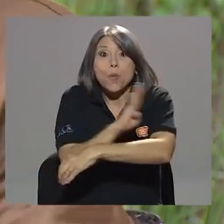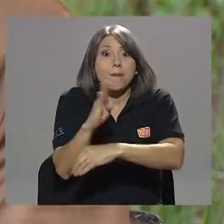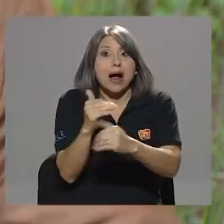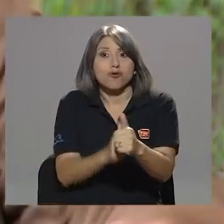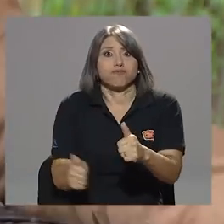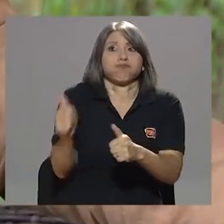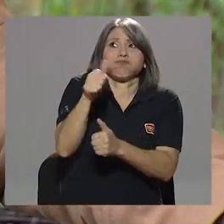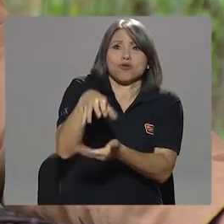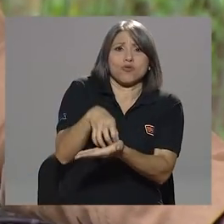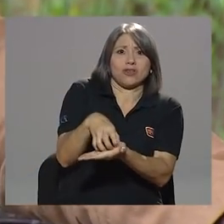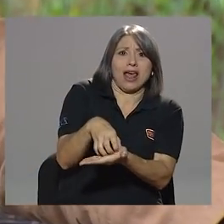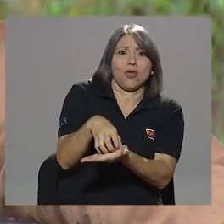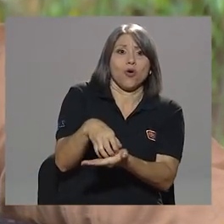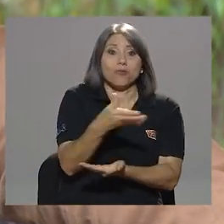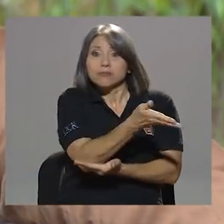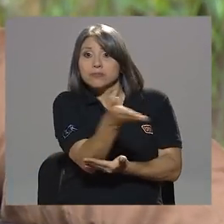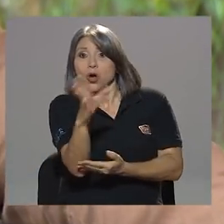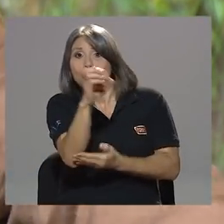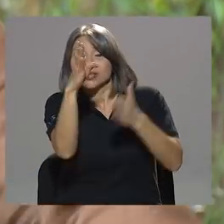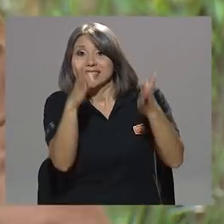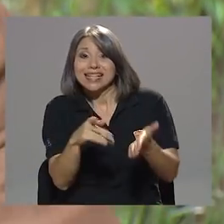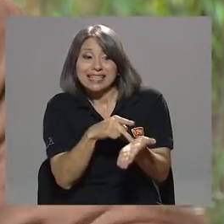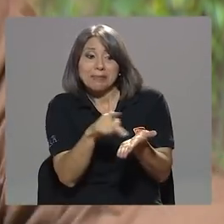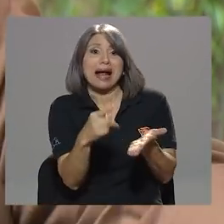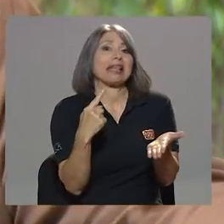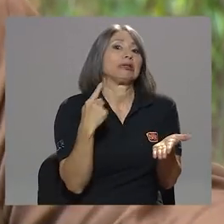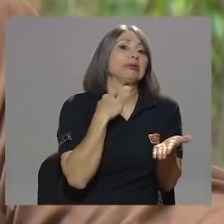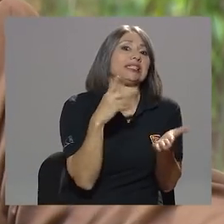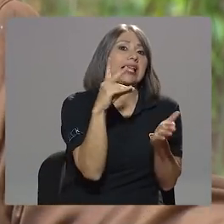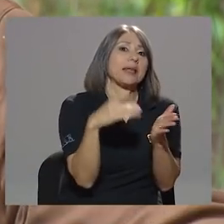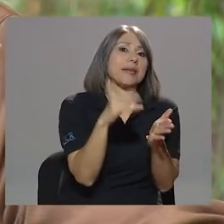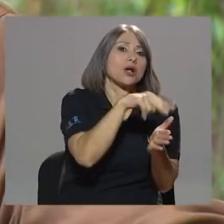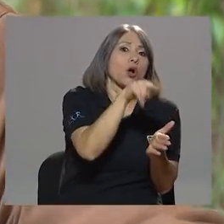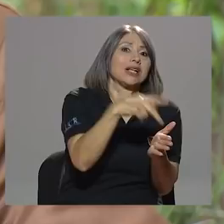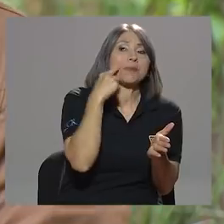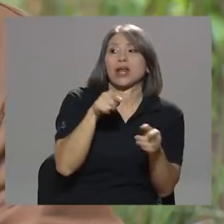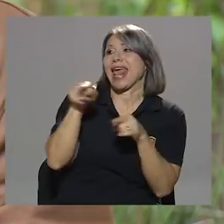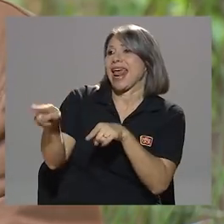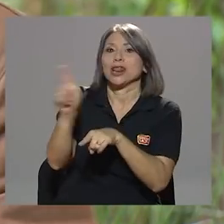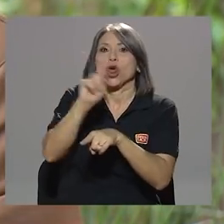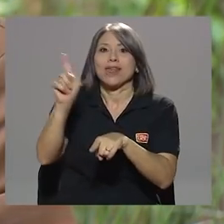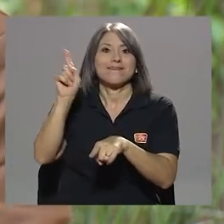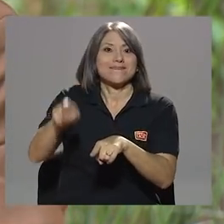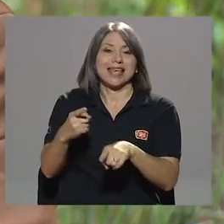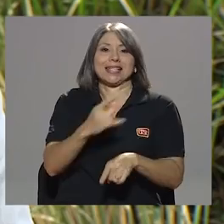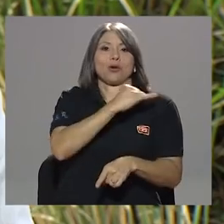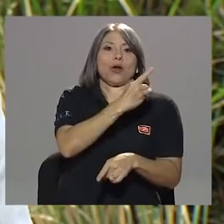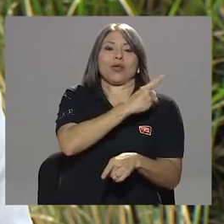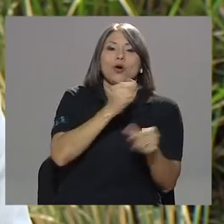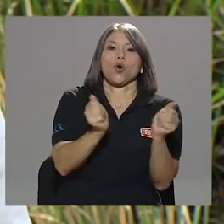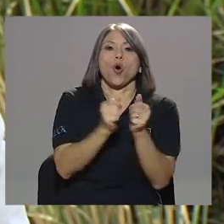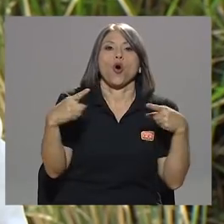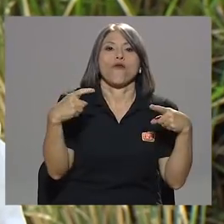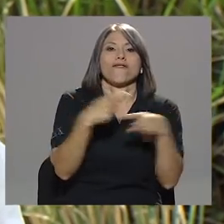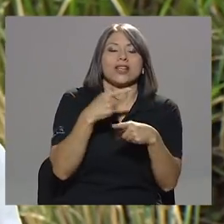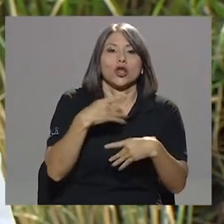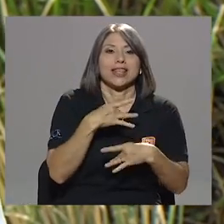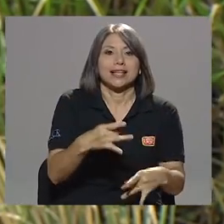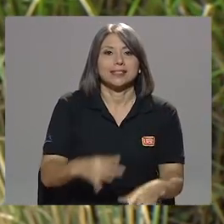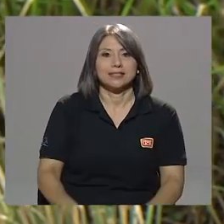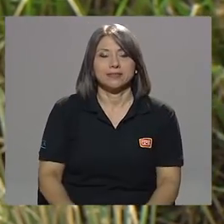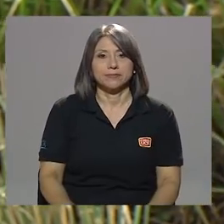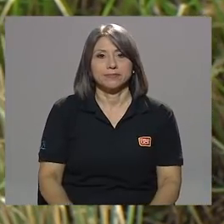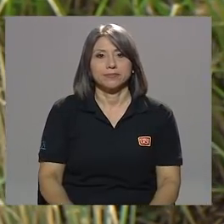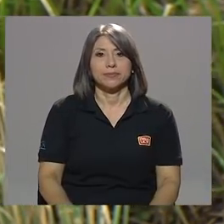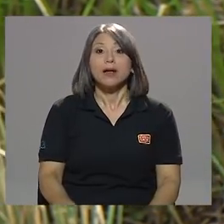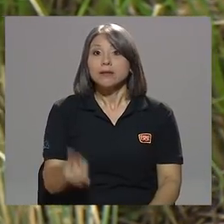cuestionado, tenemos a los costarricenses pagando 7 mil pesos, porque él no tenía que estar en una junta directiva jamás con ese conflicto de intereses. ¿Lograron,